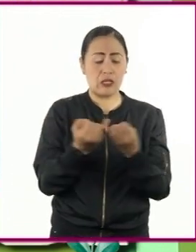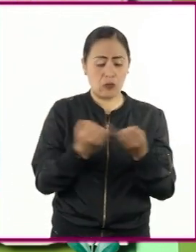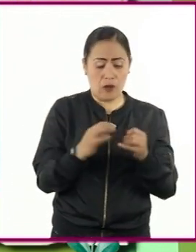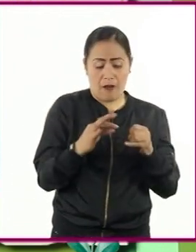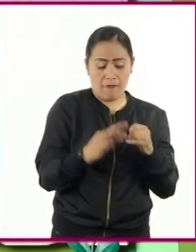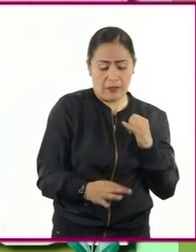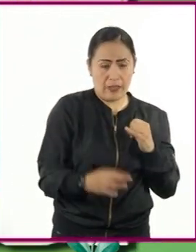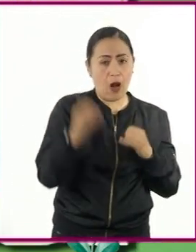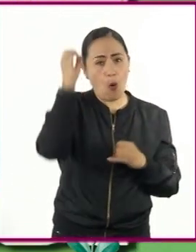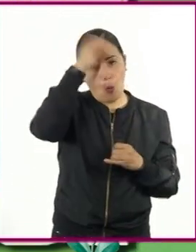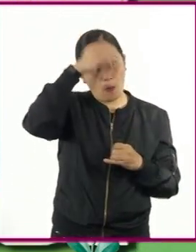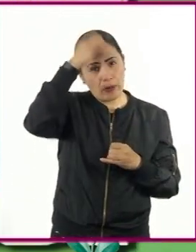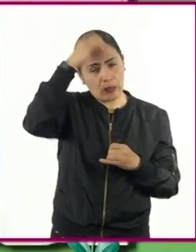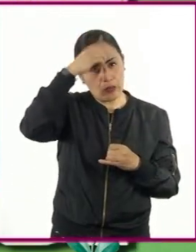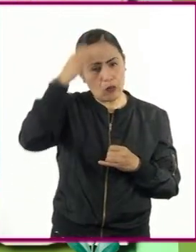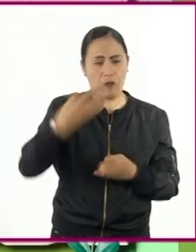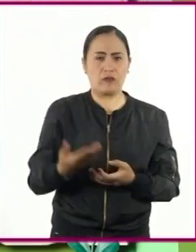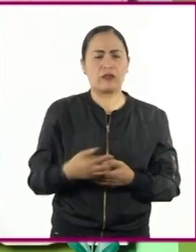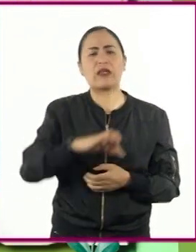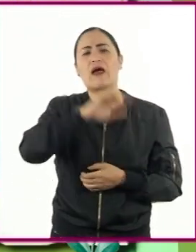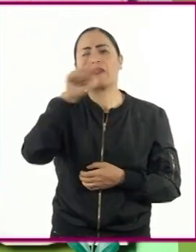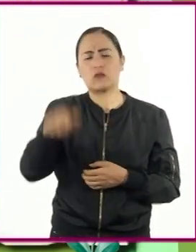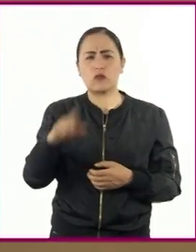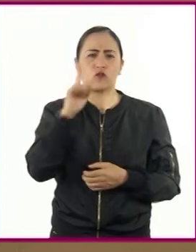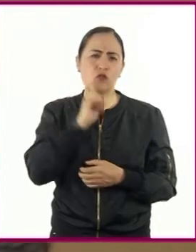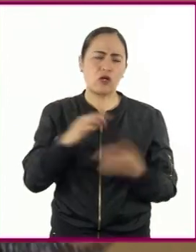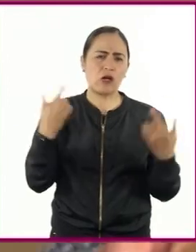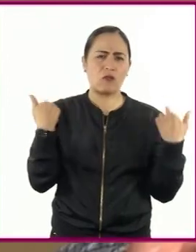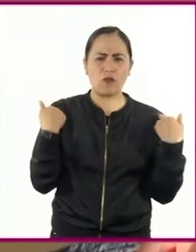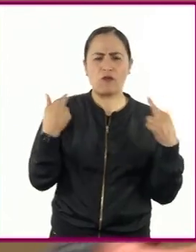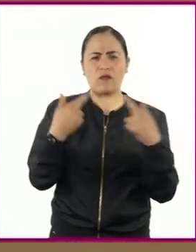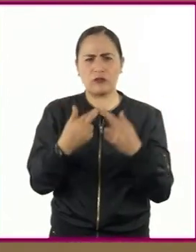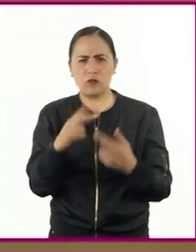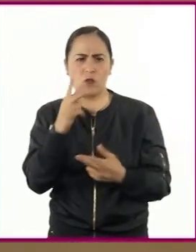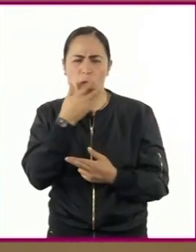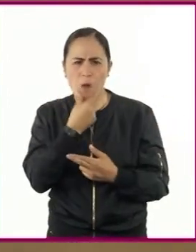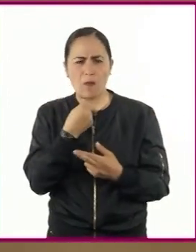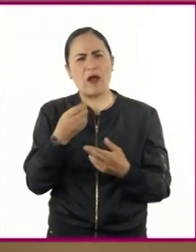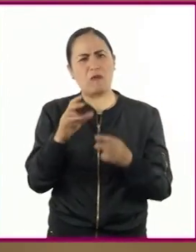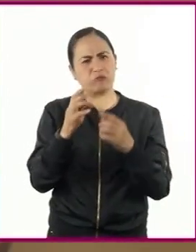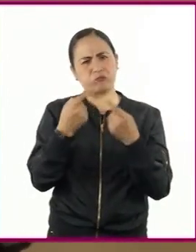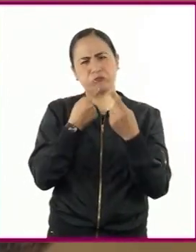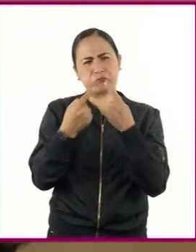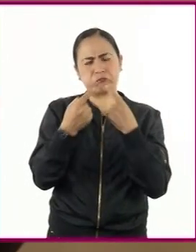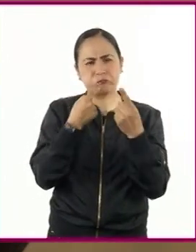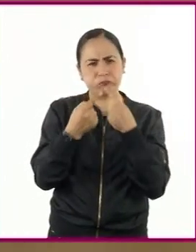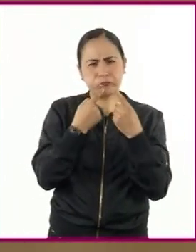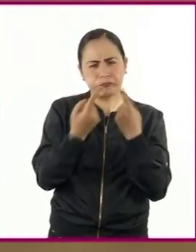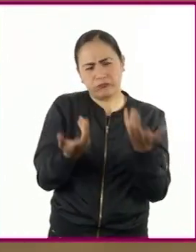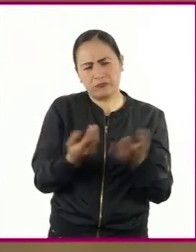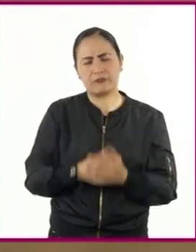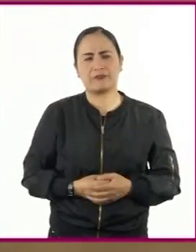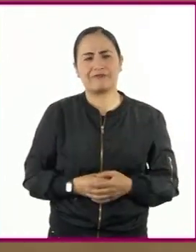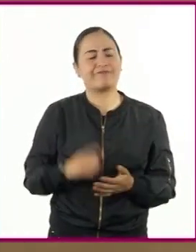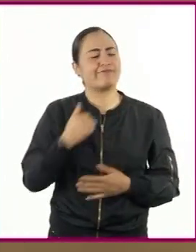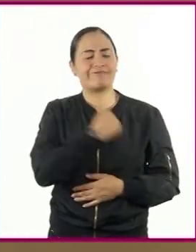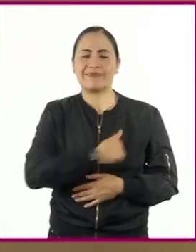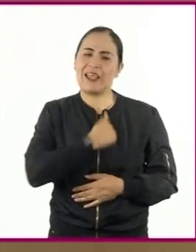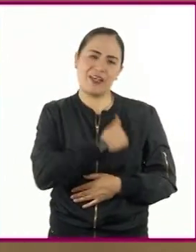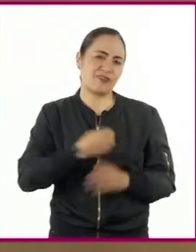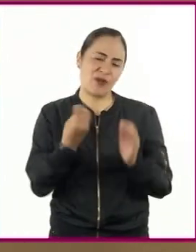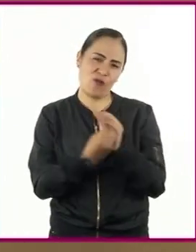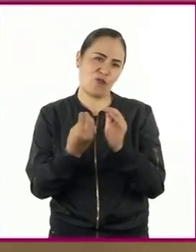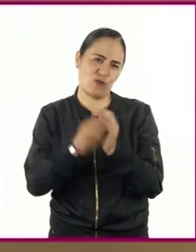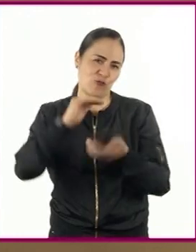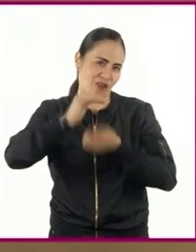tipo de organismos y discutirlo con su profesora o profesor. Desafortunadamente, hemos llegado al final de esta sesión. Fue un